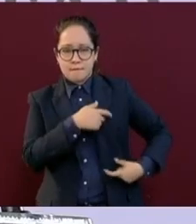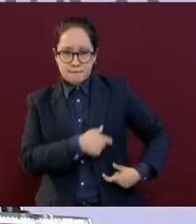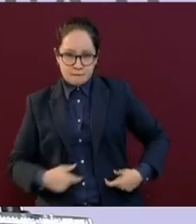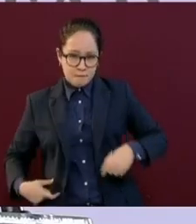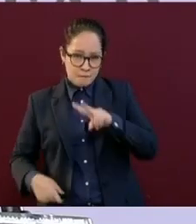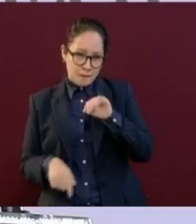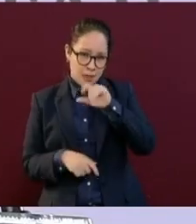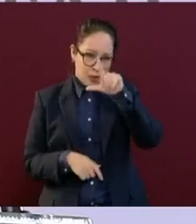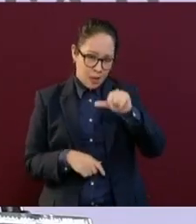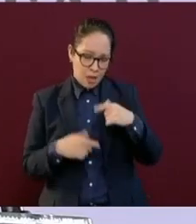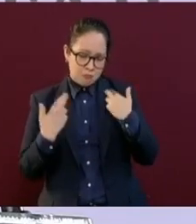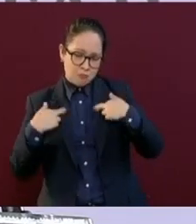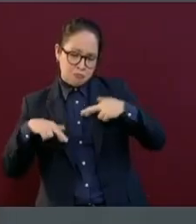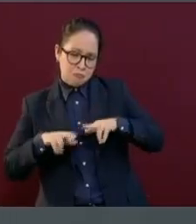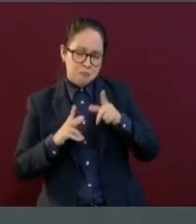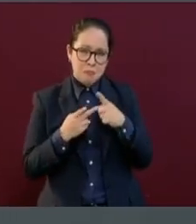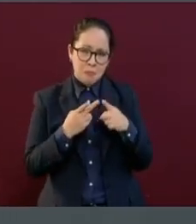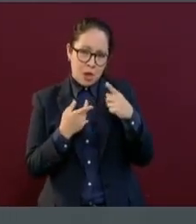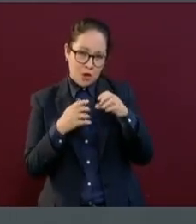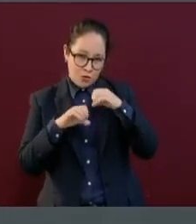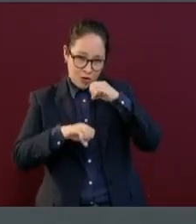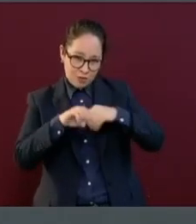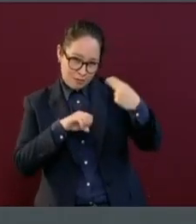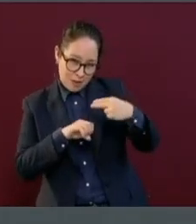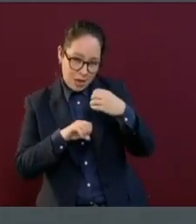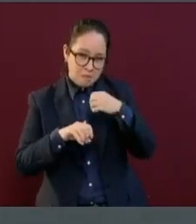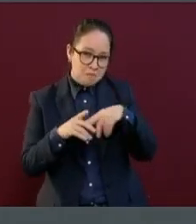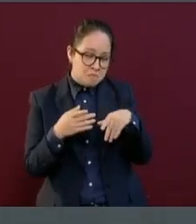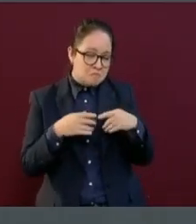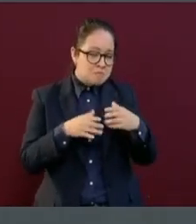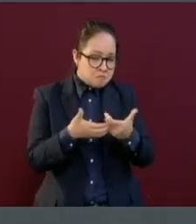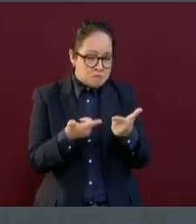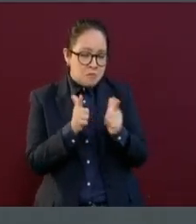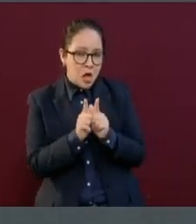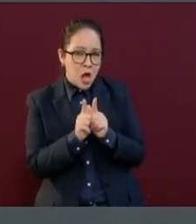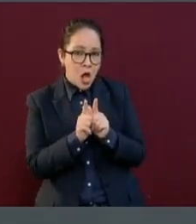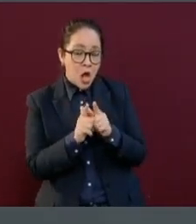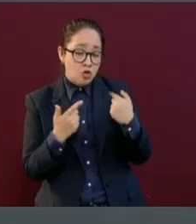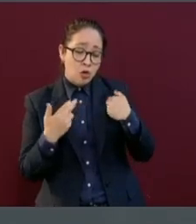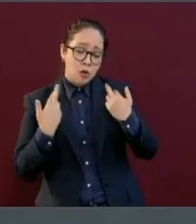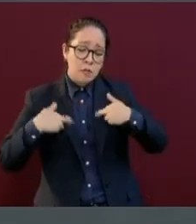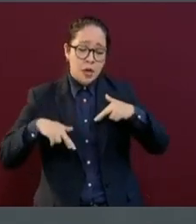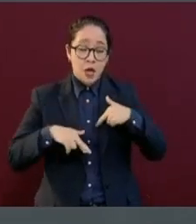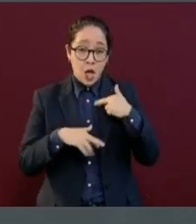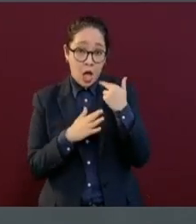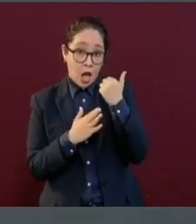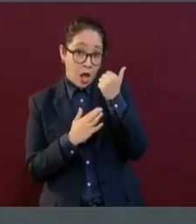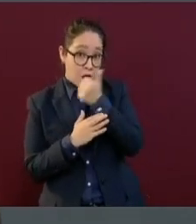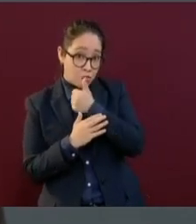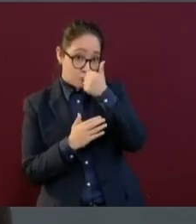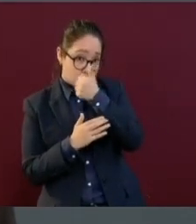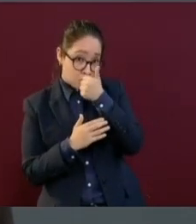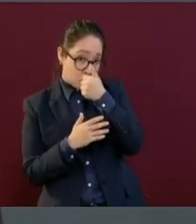movimiento estudiantil general